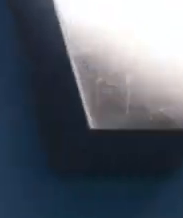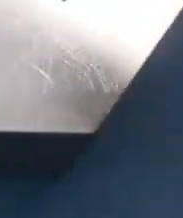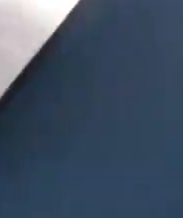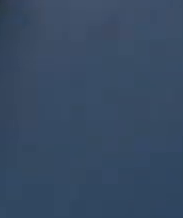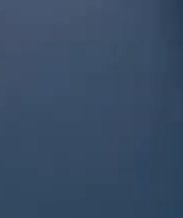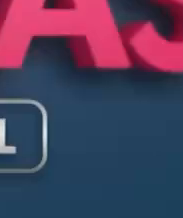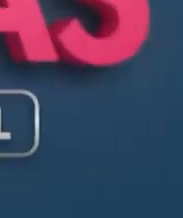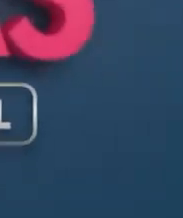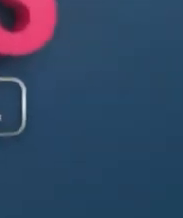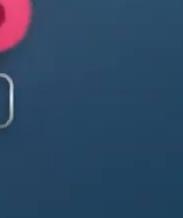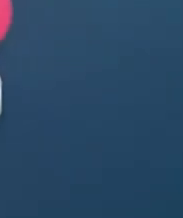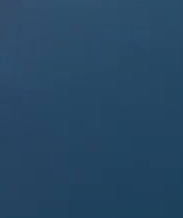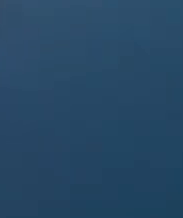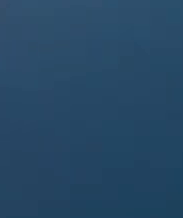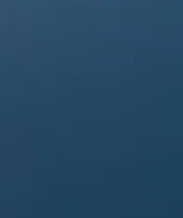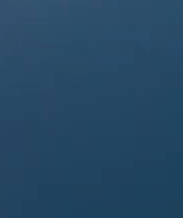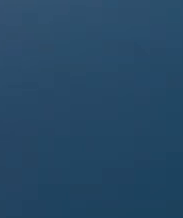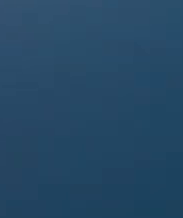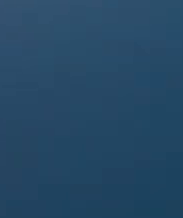presentan, Chilevisión Noticias.